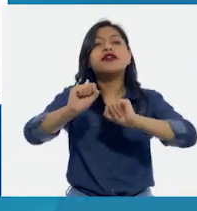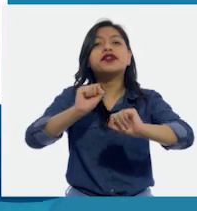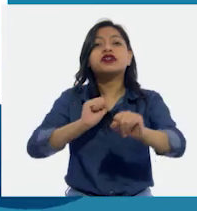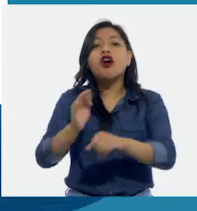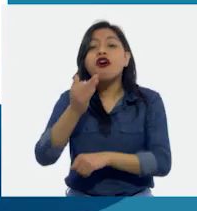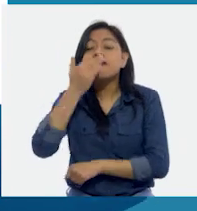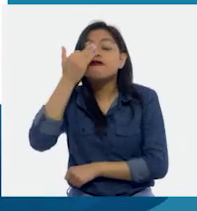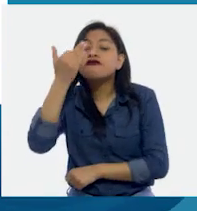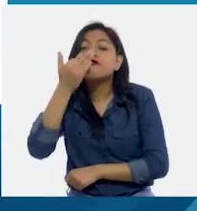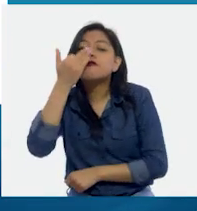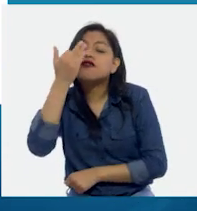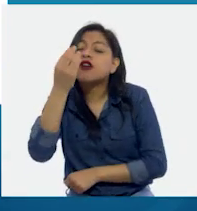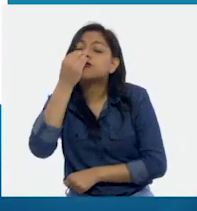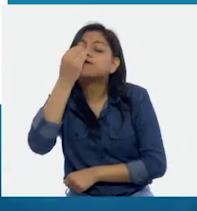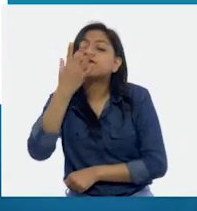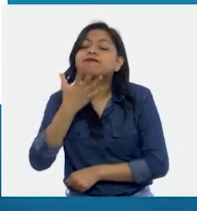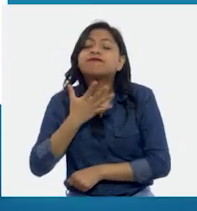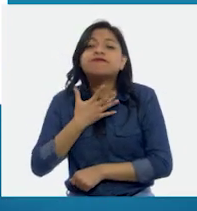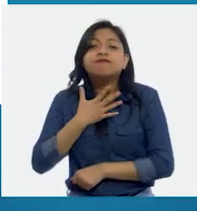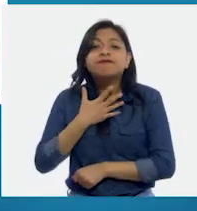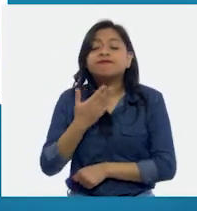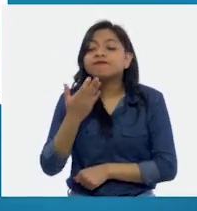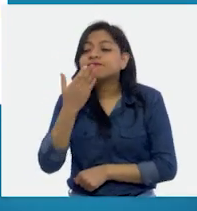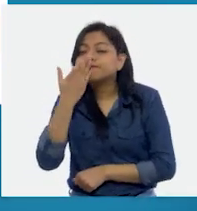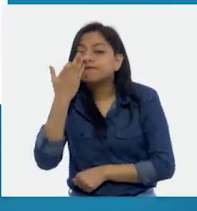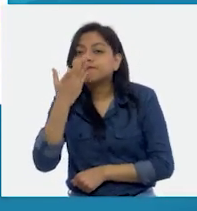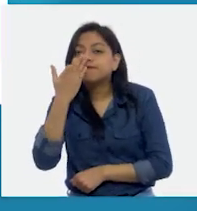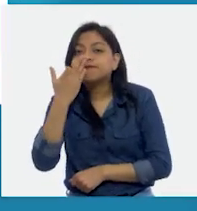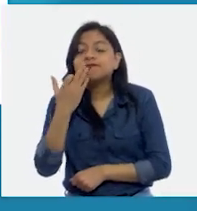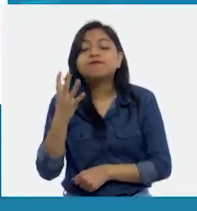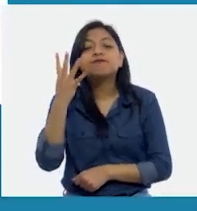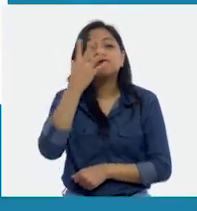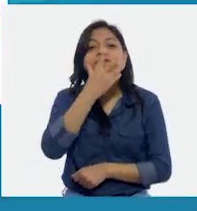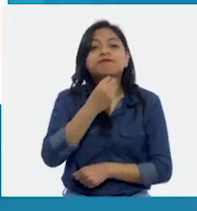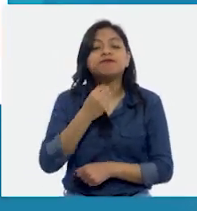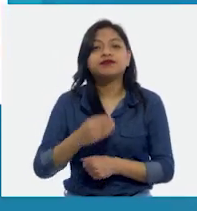orquídeas colgaditas del ramón.